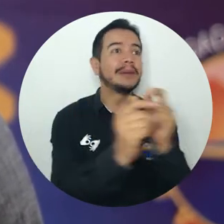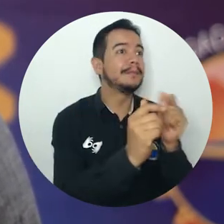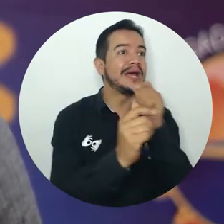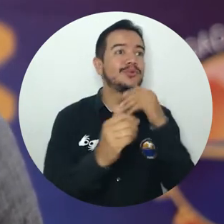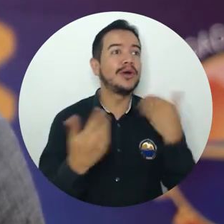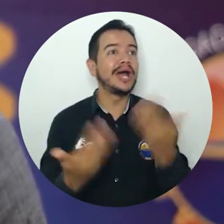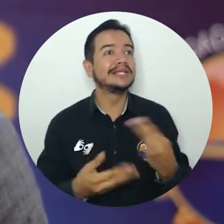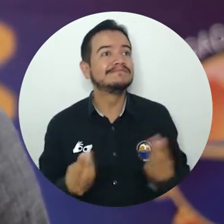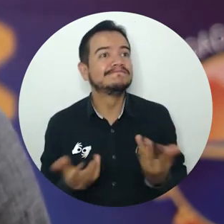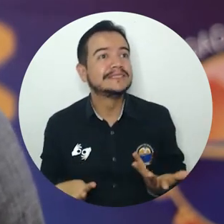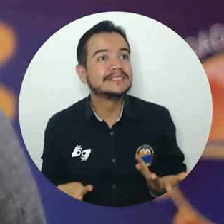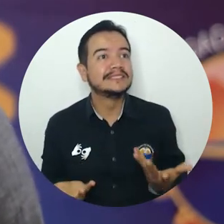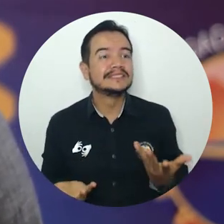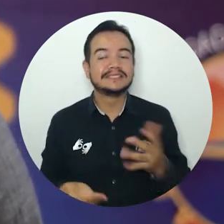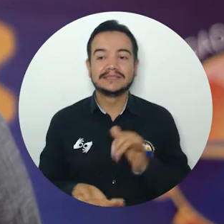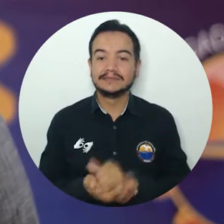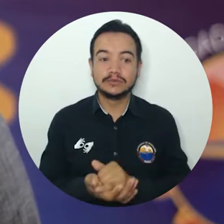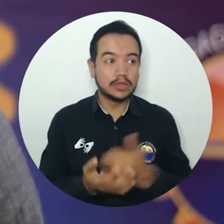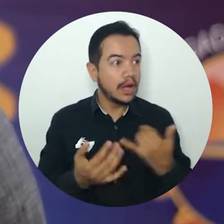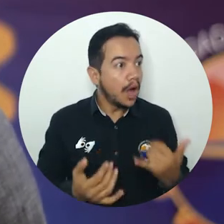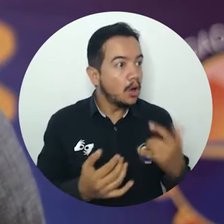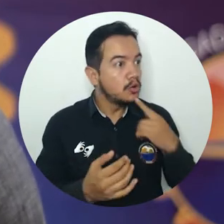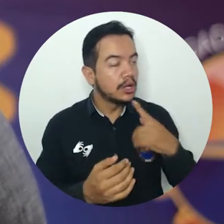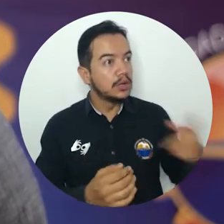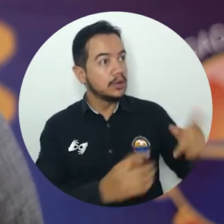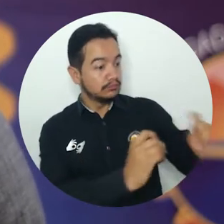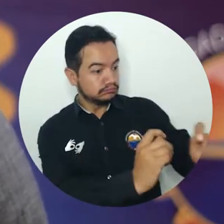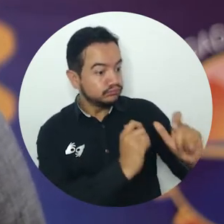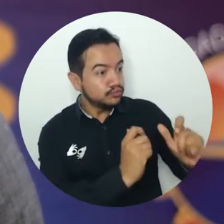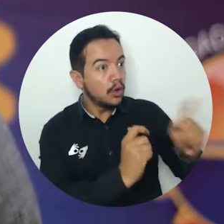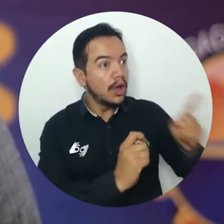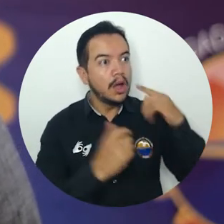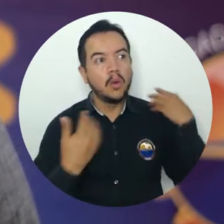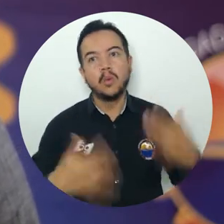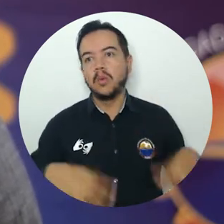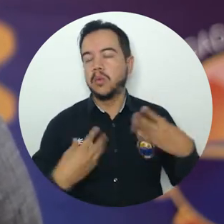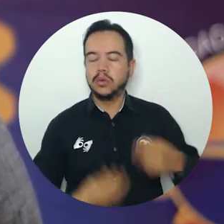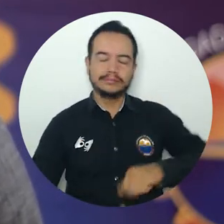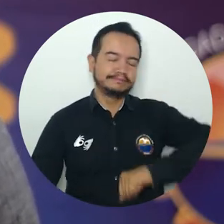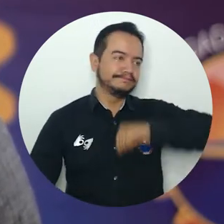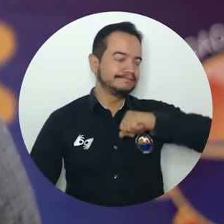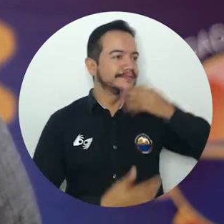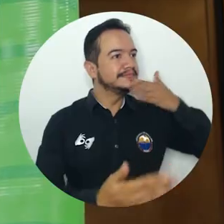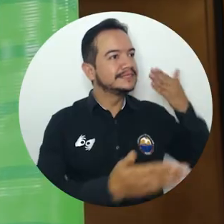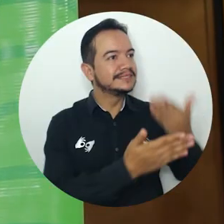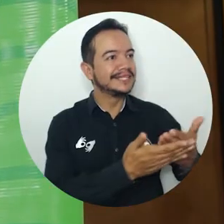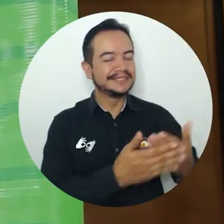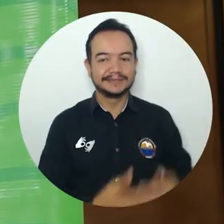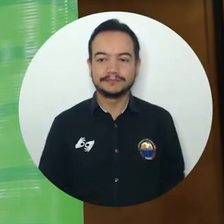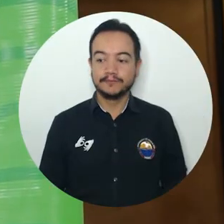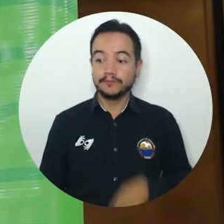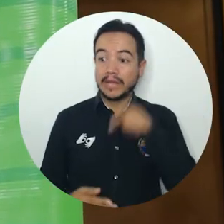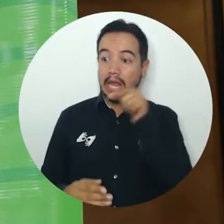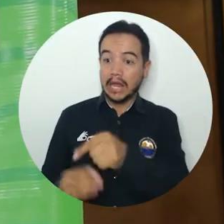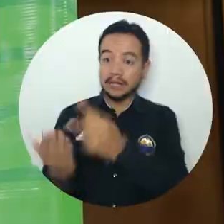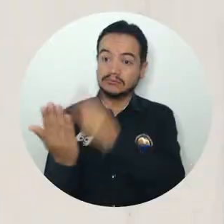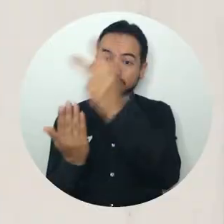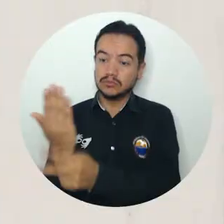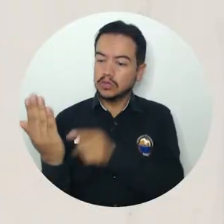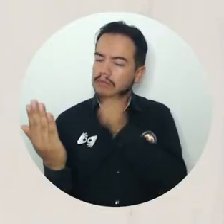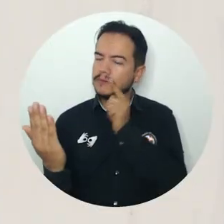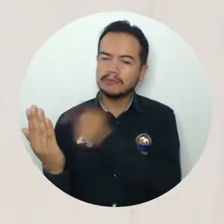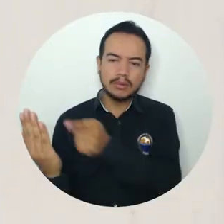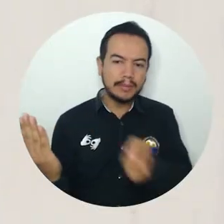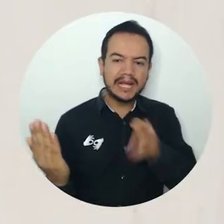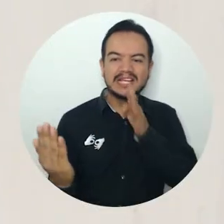de financiamiento. Por lo tanto, para mí es un gran orgullo contar con el apoyo del alma mater. Los proyectos beneficiarios se